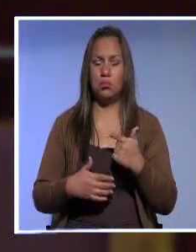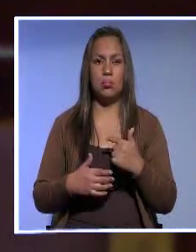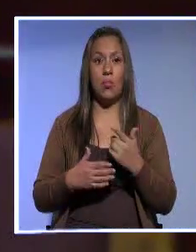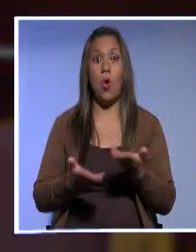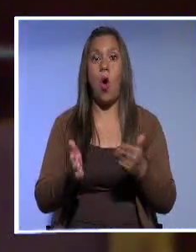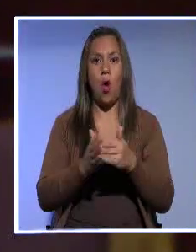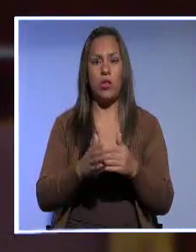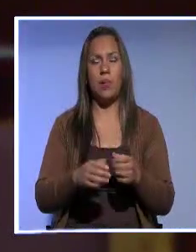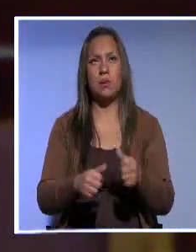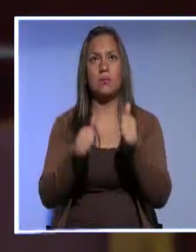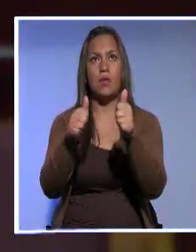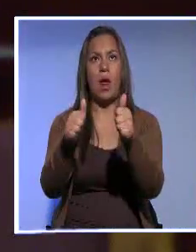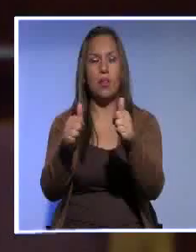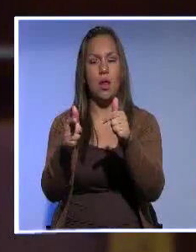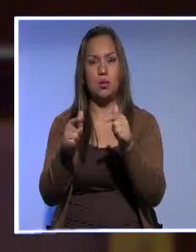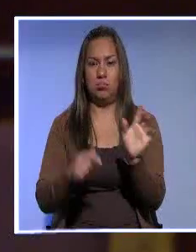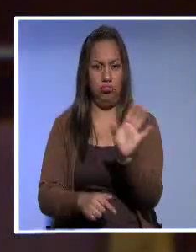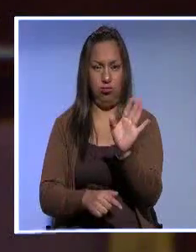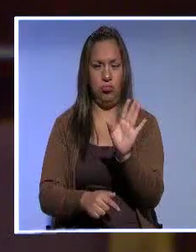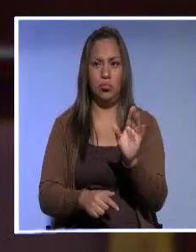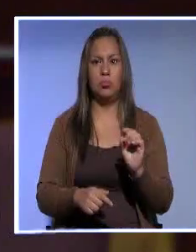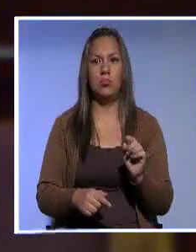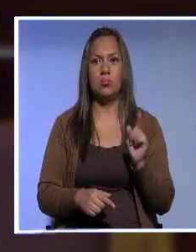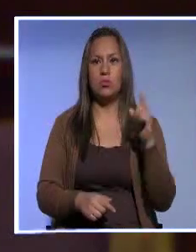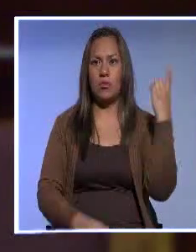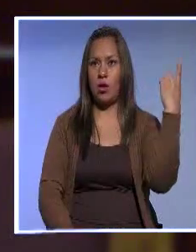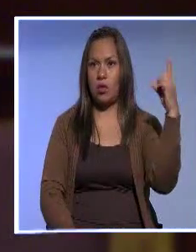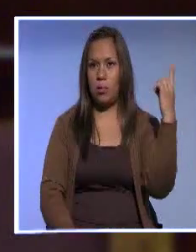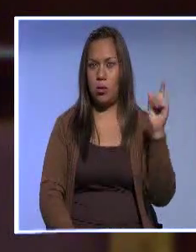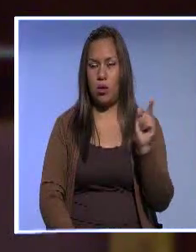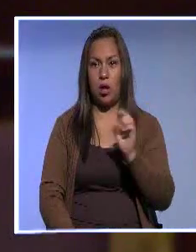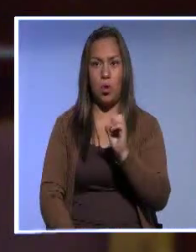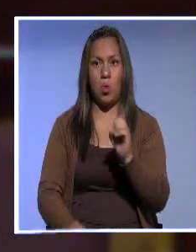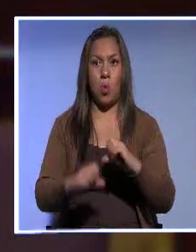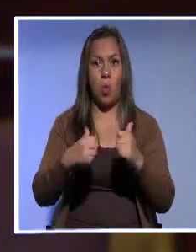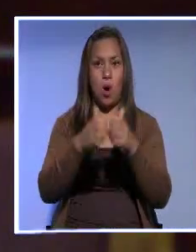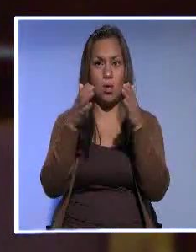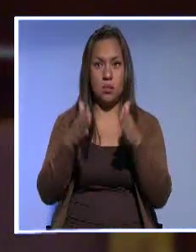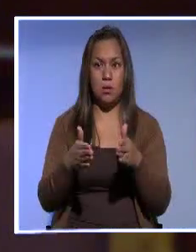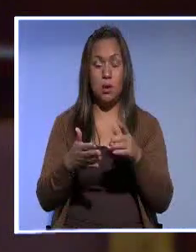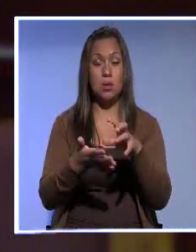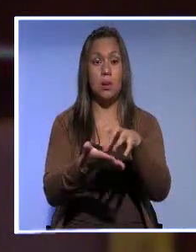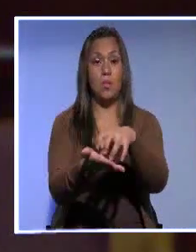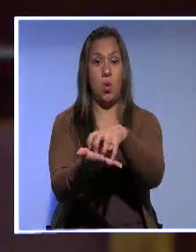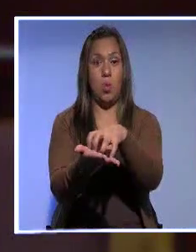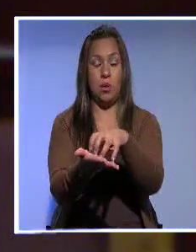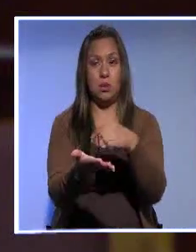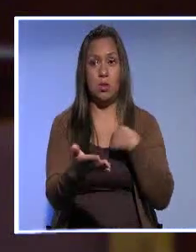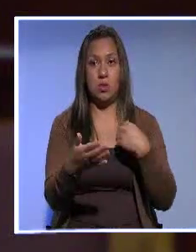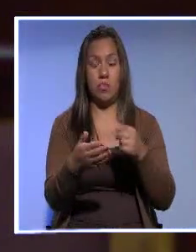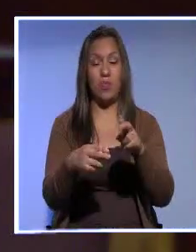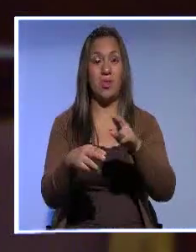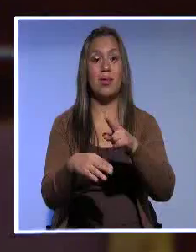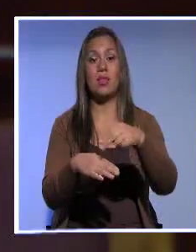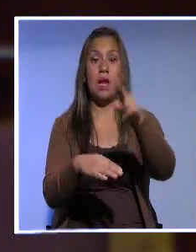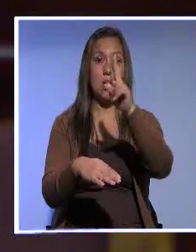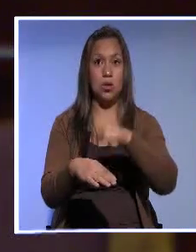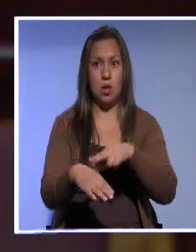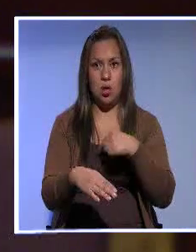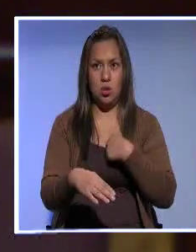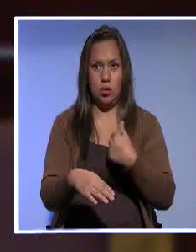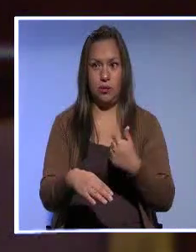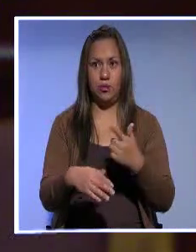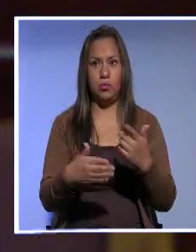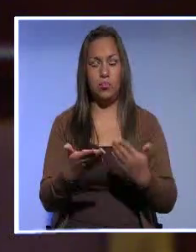a la Diputación Nacional, no como diputado, no como asambleísta provincial, sino a nivel nacional, voy a estar cerca